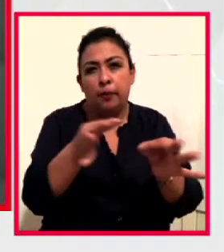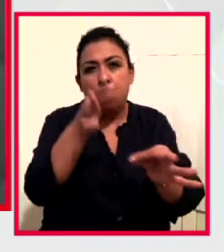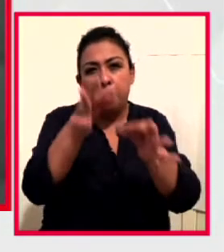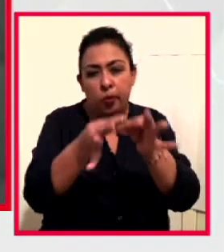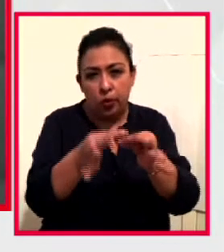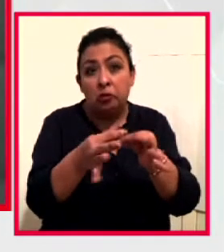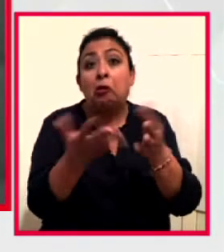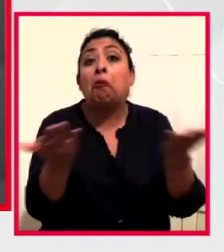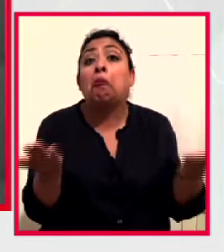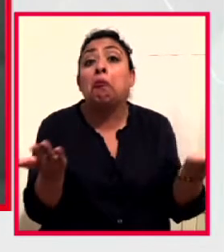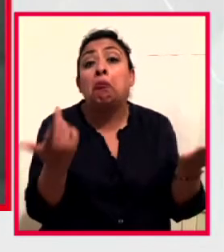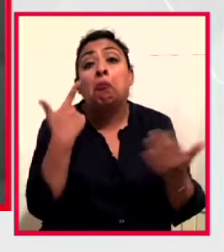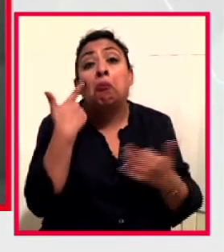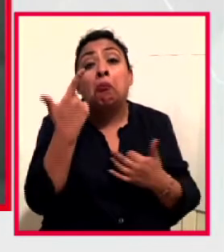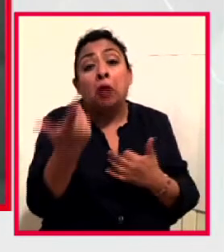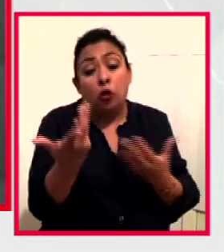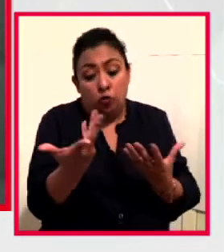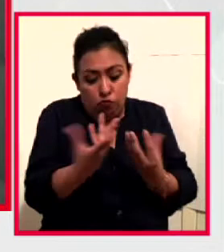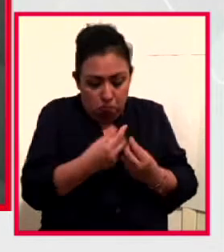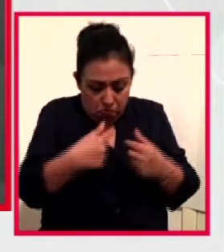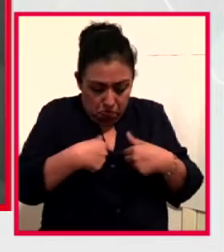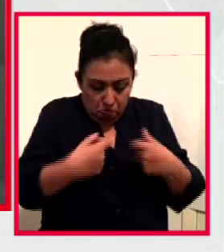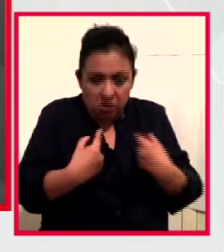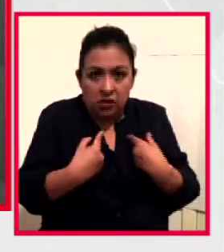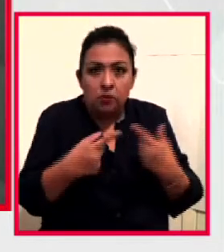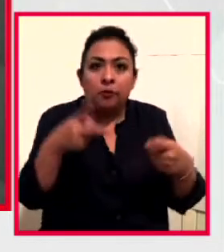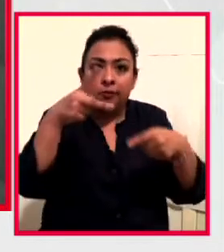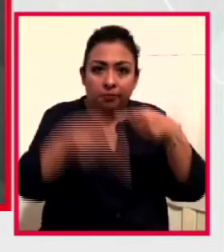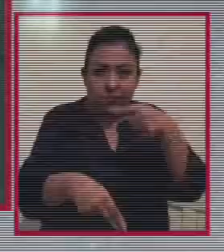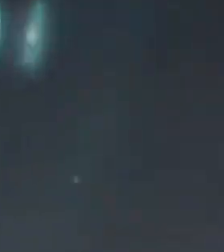tal se le están pasando con ustedes mismos? Ya volvemos.